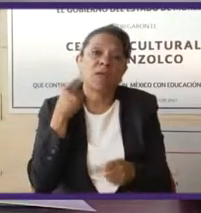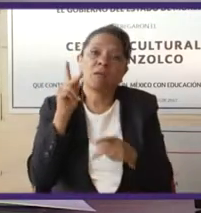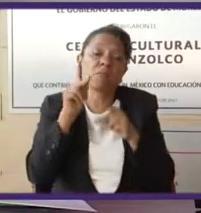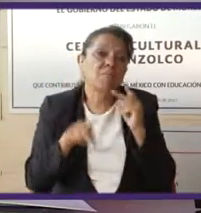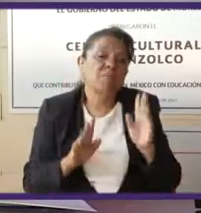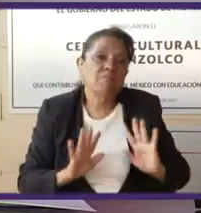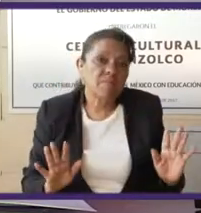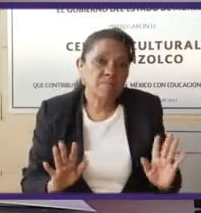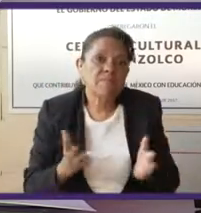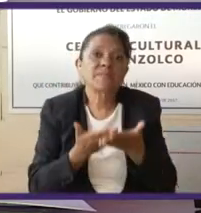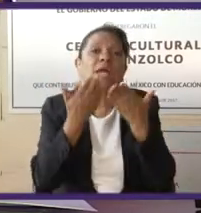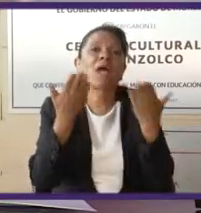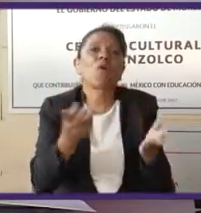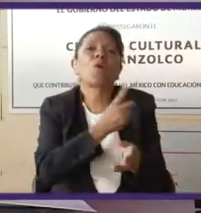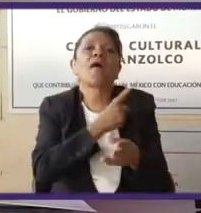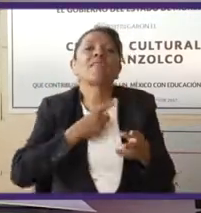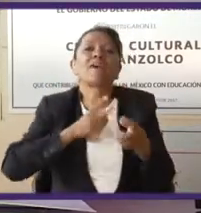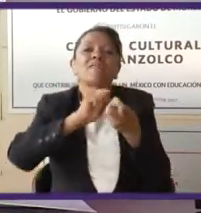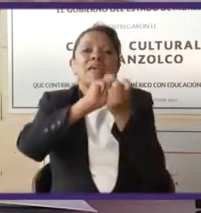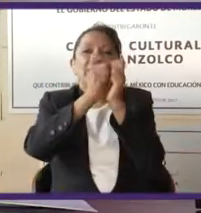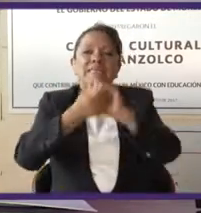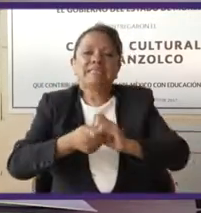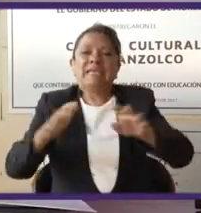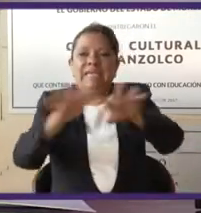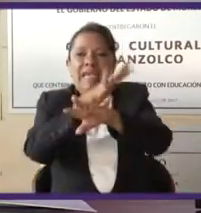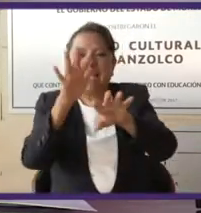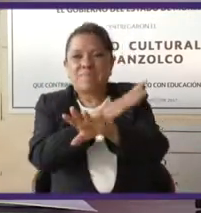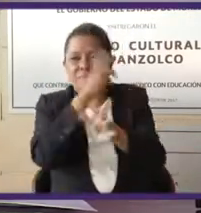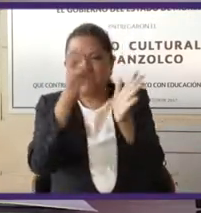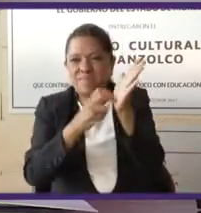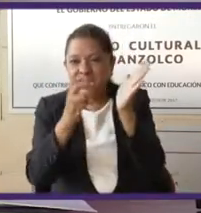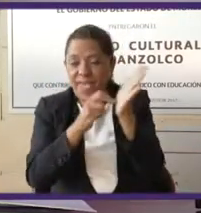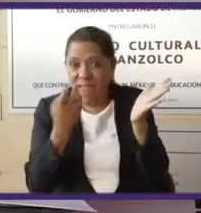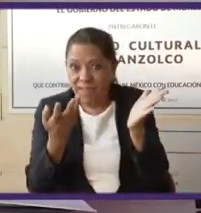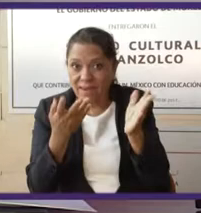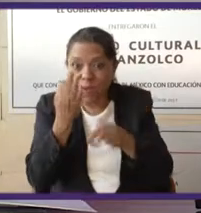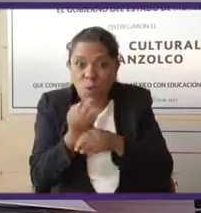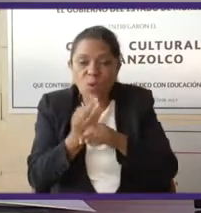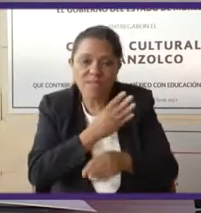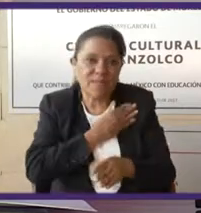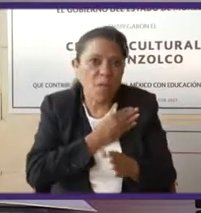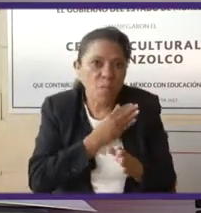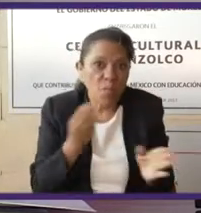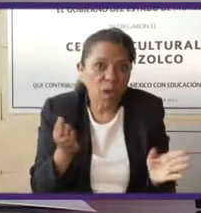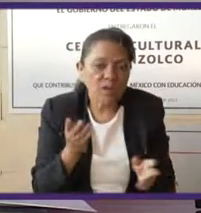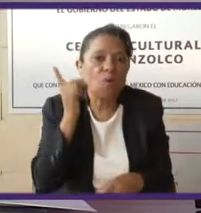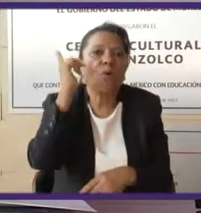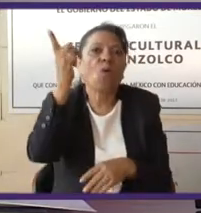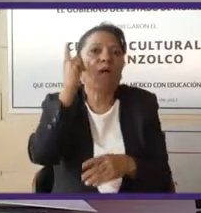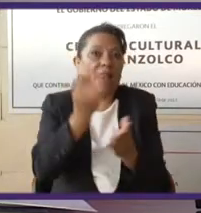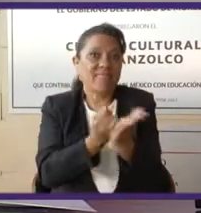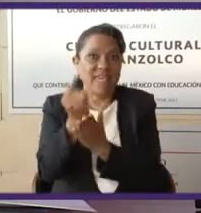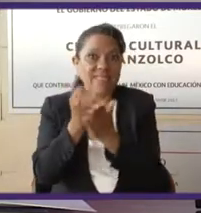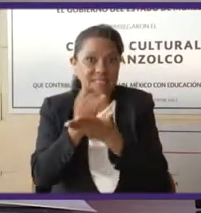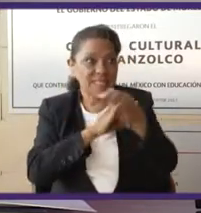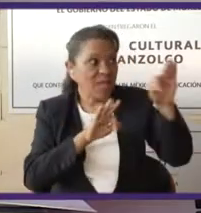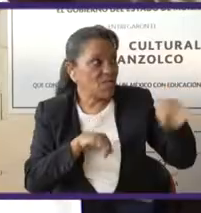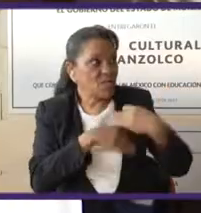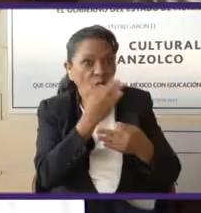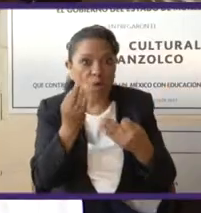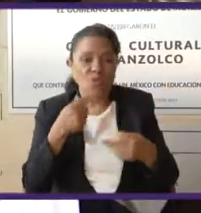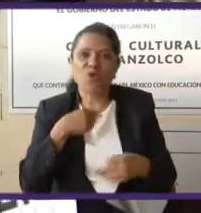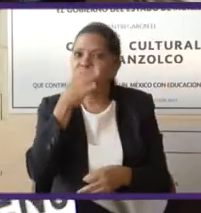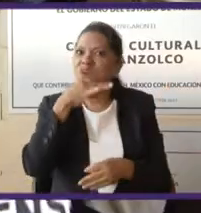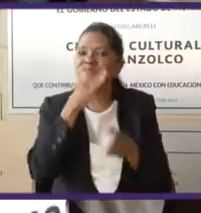entonces ahora tienen que reformarse, transformarse. Y este es un buen momento, qué bueno que están tomando esa decisión y la celebro